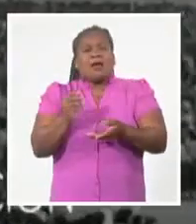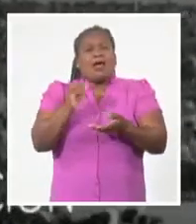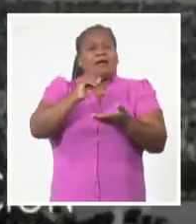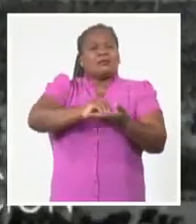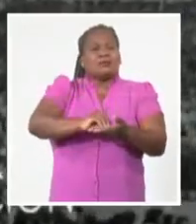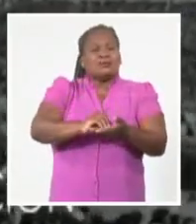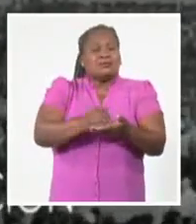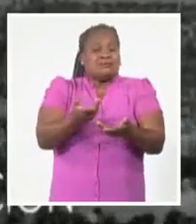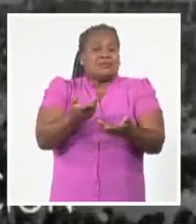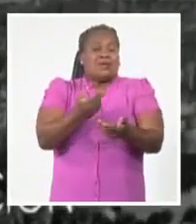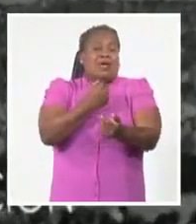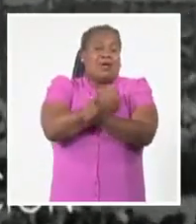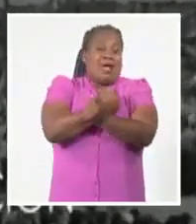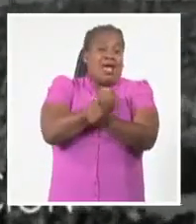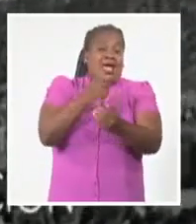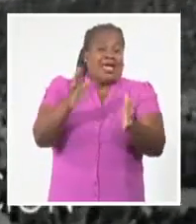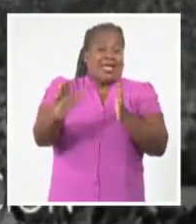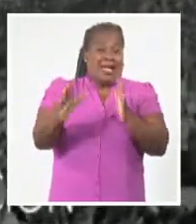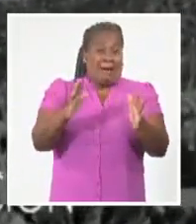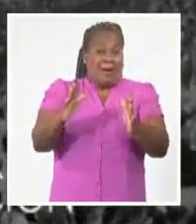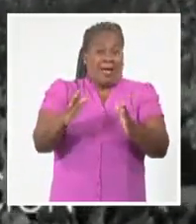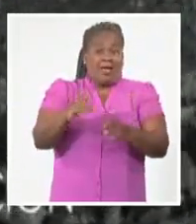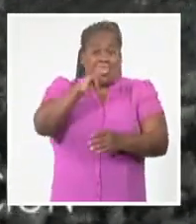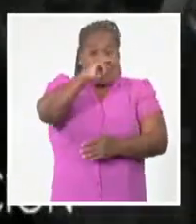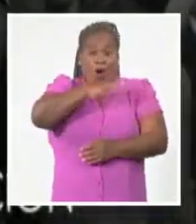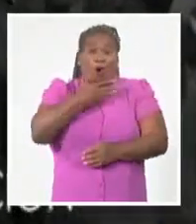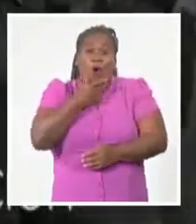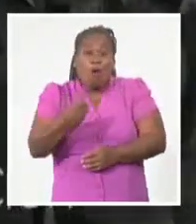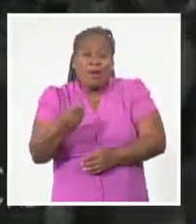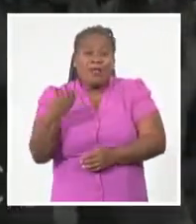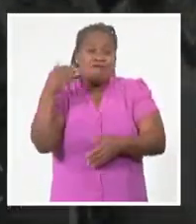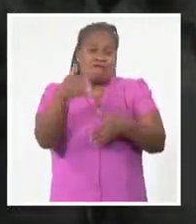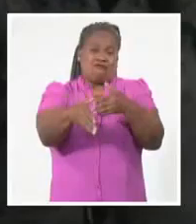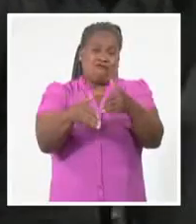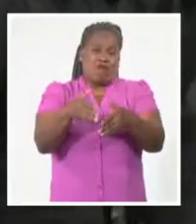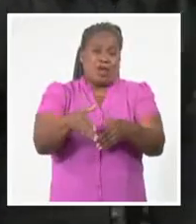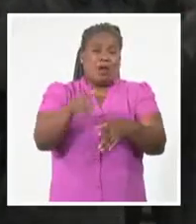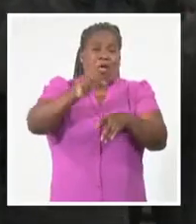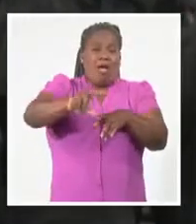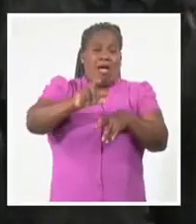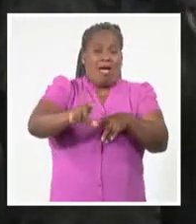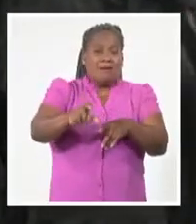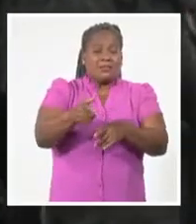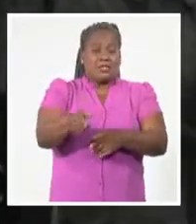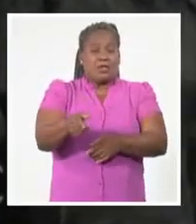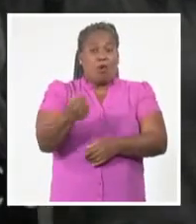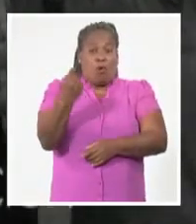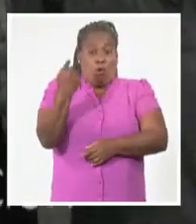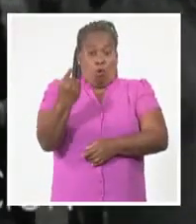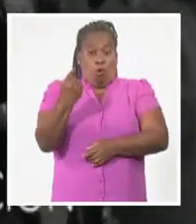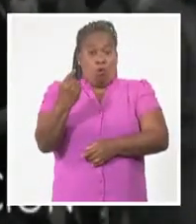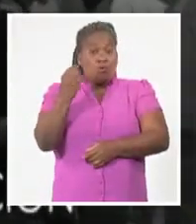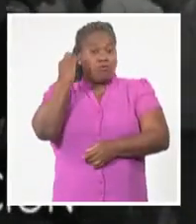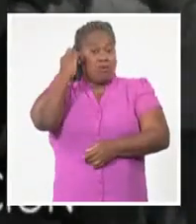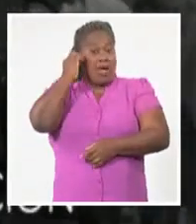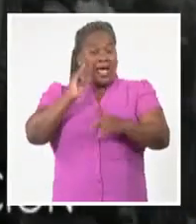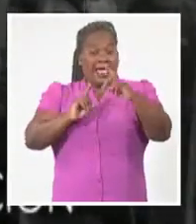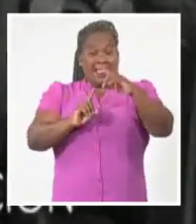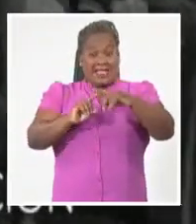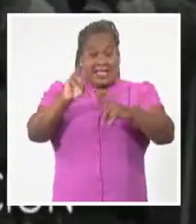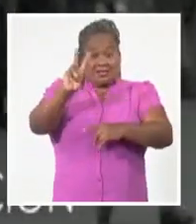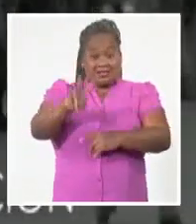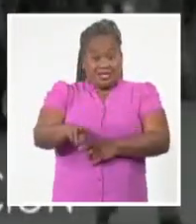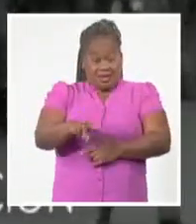medio de la campaña de alfabetización. Entre los presentes, una alfabetizadora, testigo de aquellos